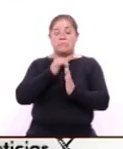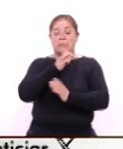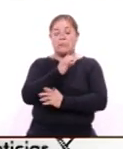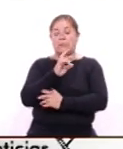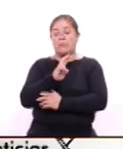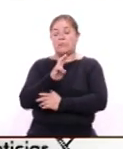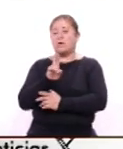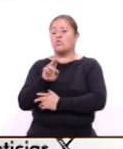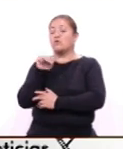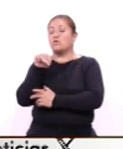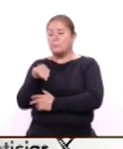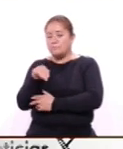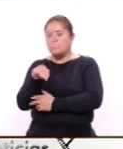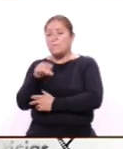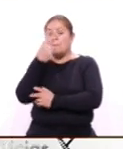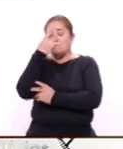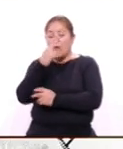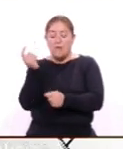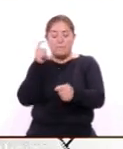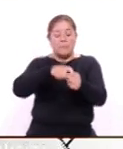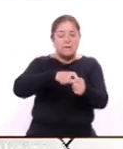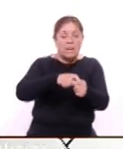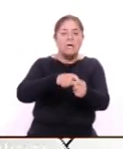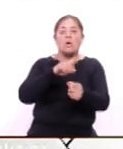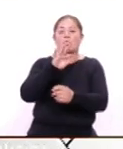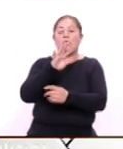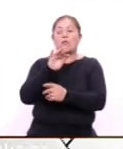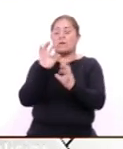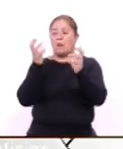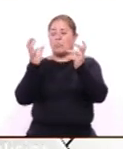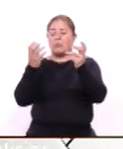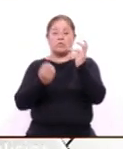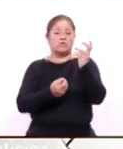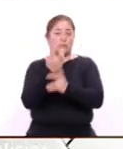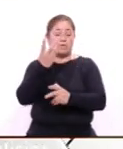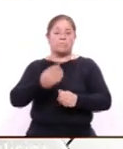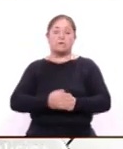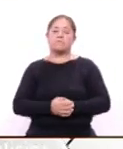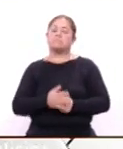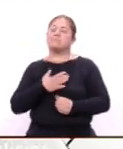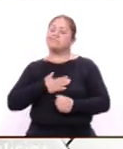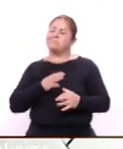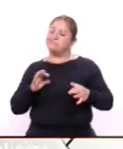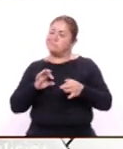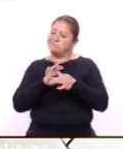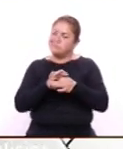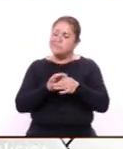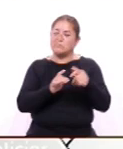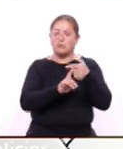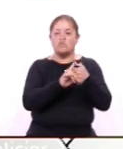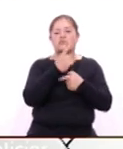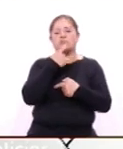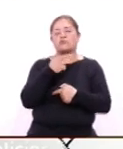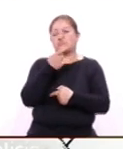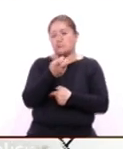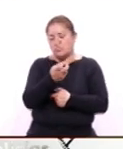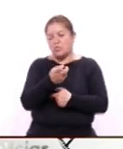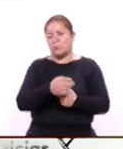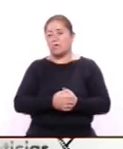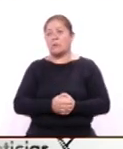para poder albergar 40 nuevas ambulancias y poder ser solidarios con Cruz Roja y poder hacer